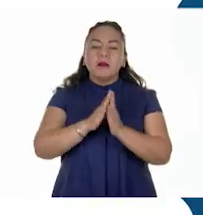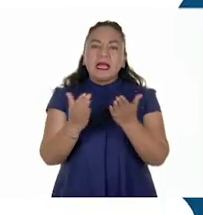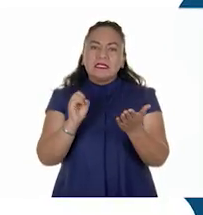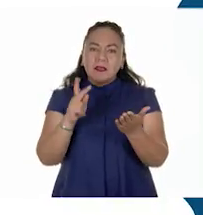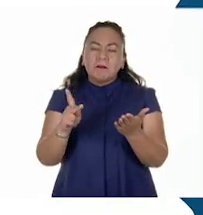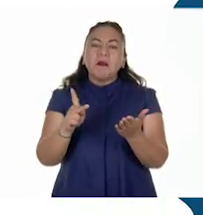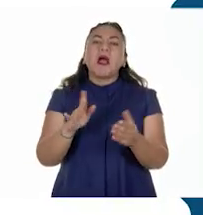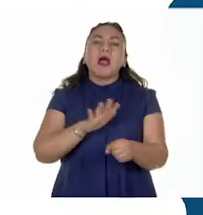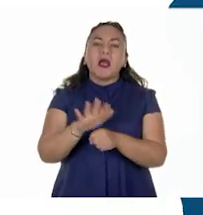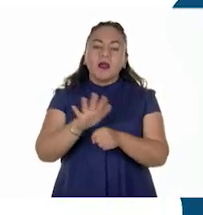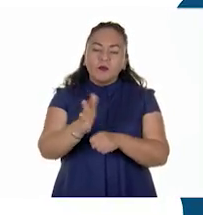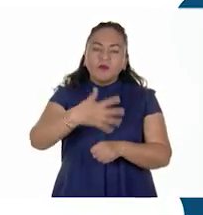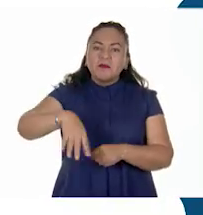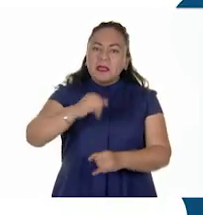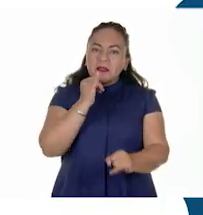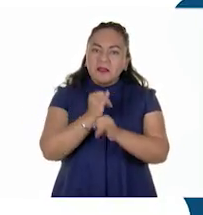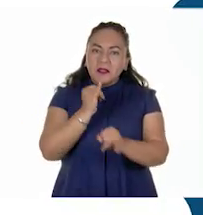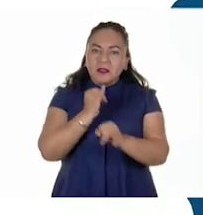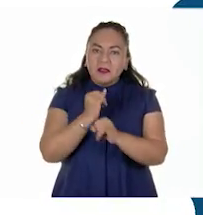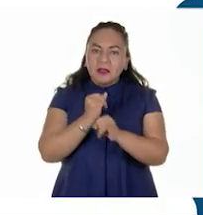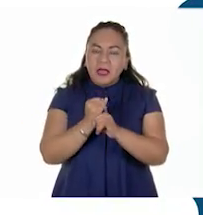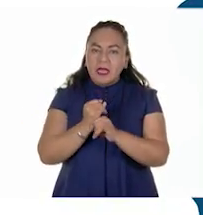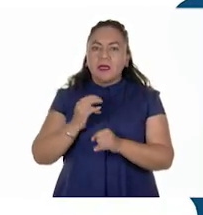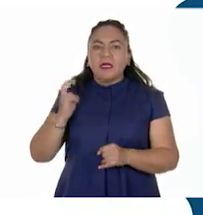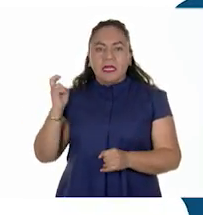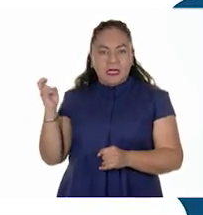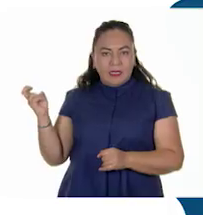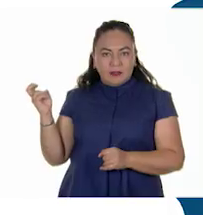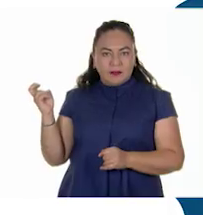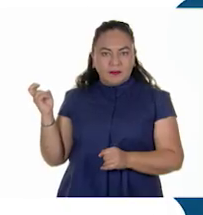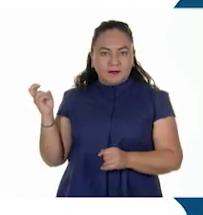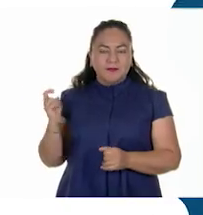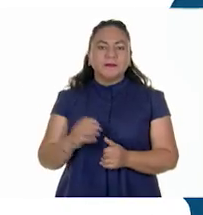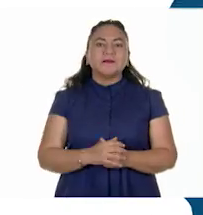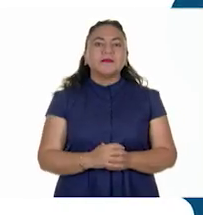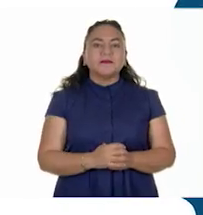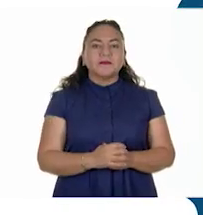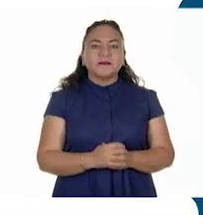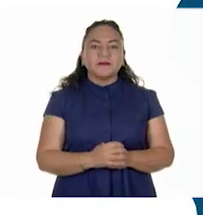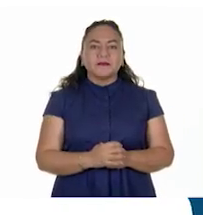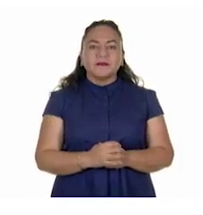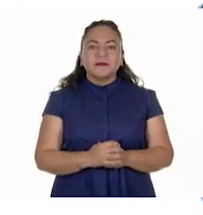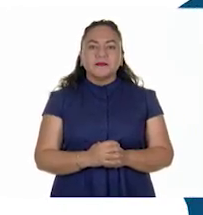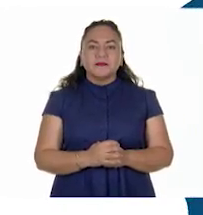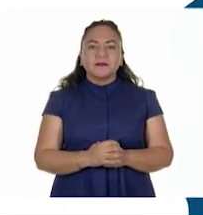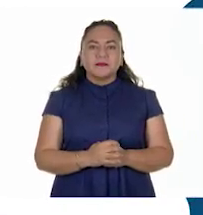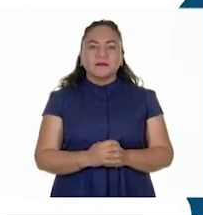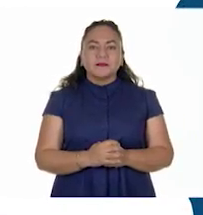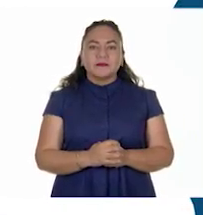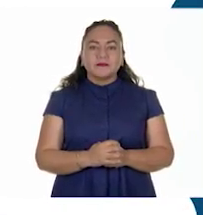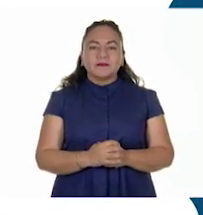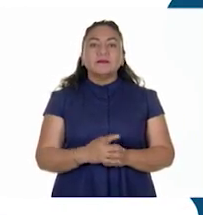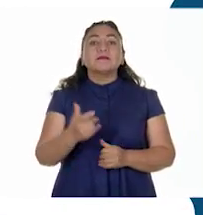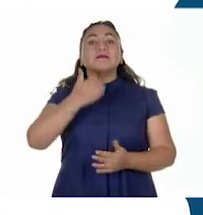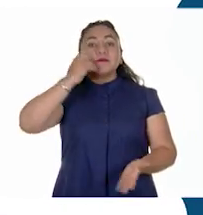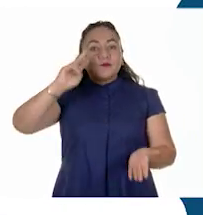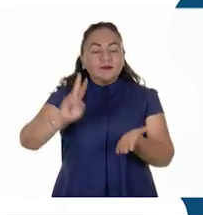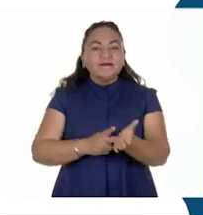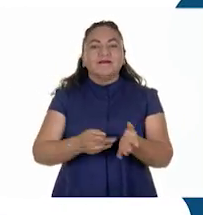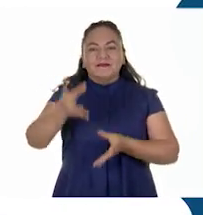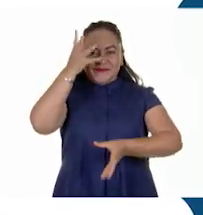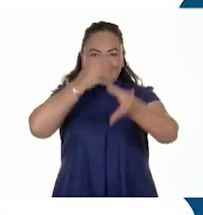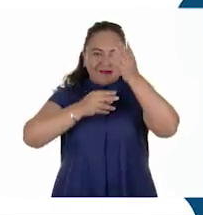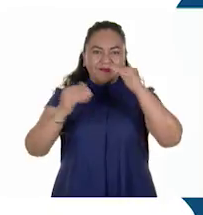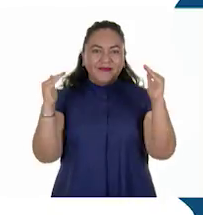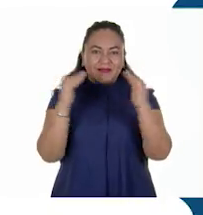libros de texto en la página conalitej.cep.gov.mx. Si quieres volver a ver los